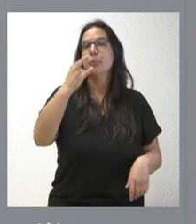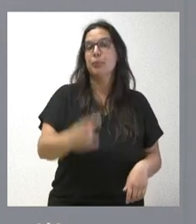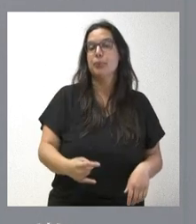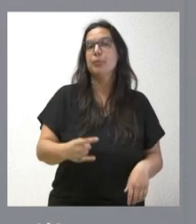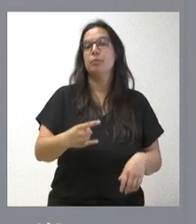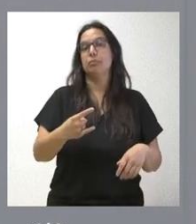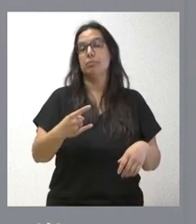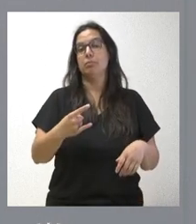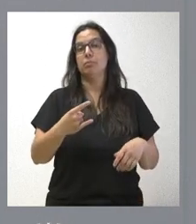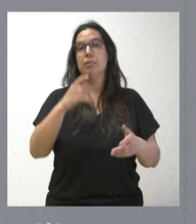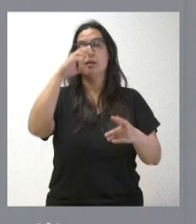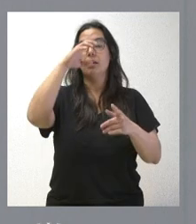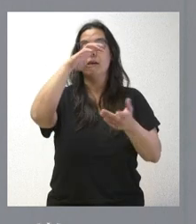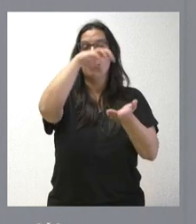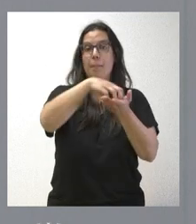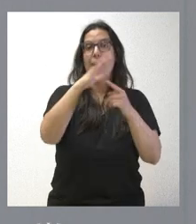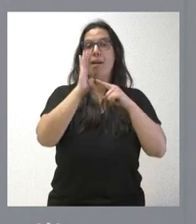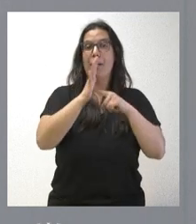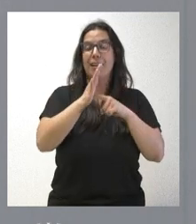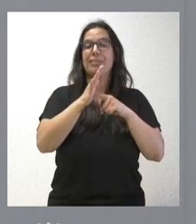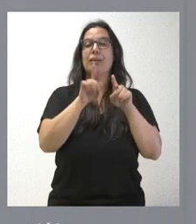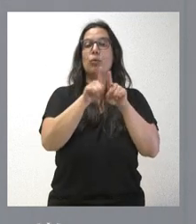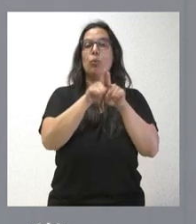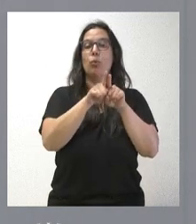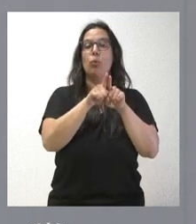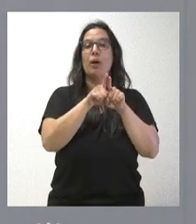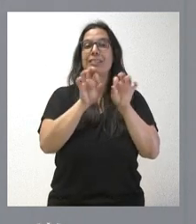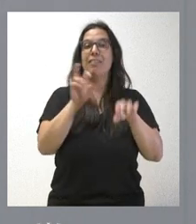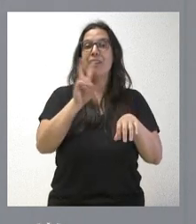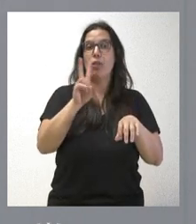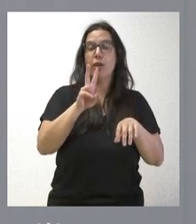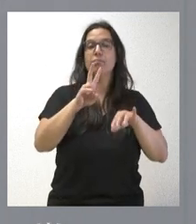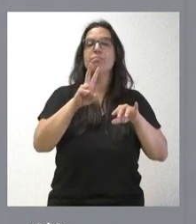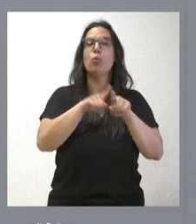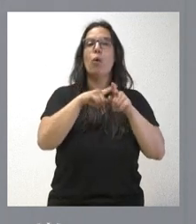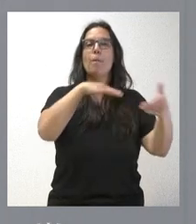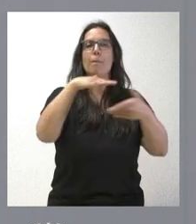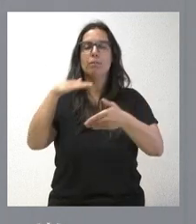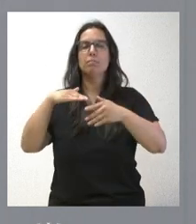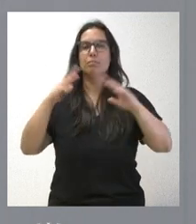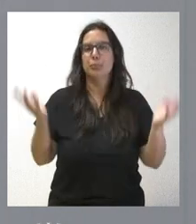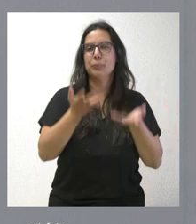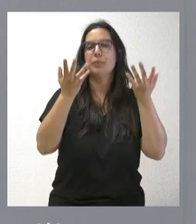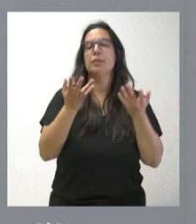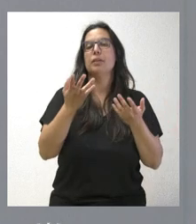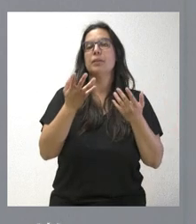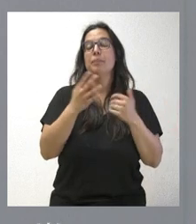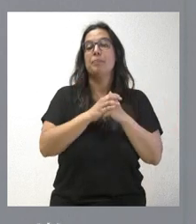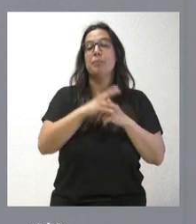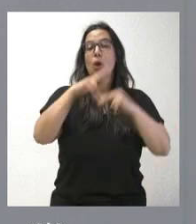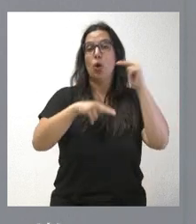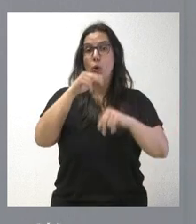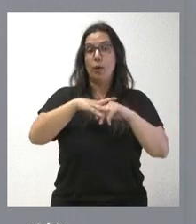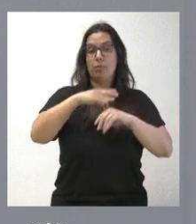infraestructuras al Parque de Proveedores de la Automoción, que está ubicado en Valladolid. En concreto, hablamos de 2.092.000 euros, las obras de